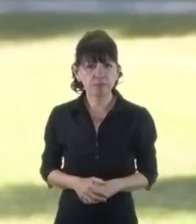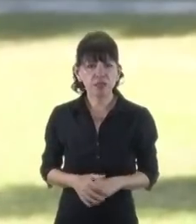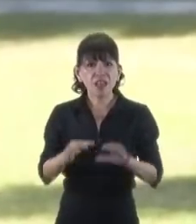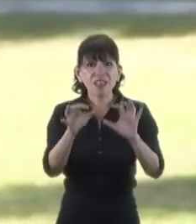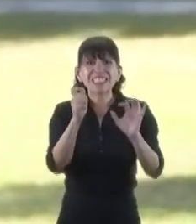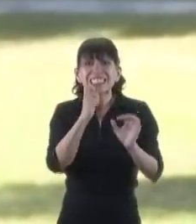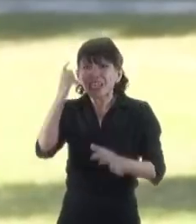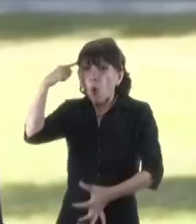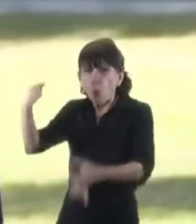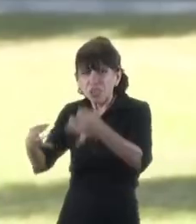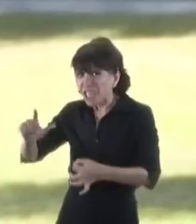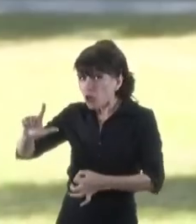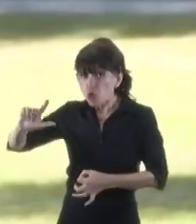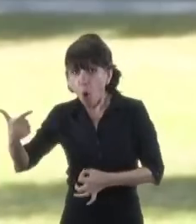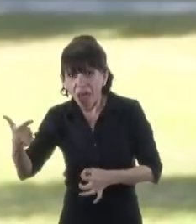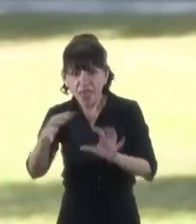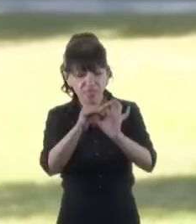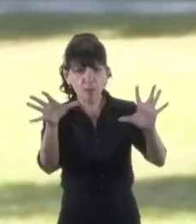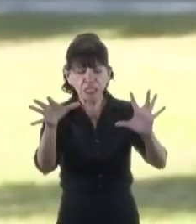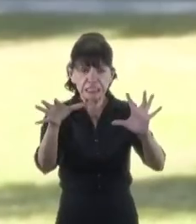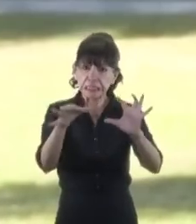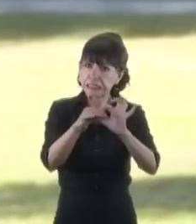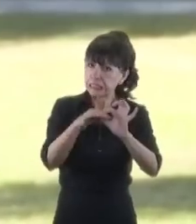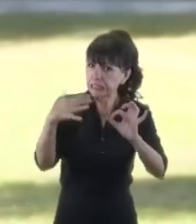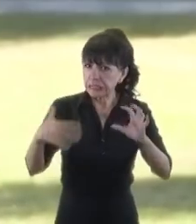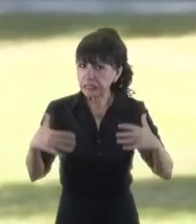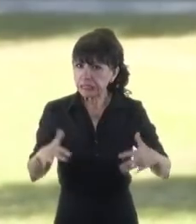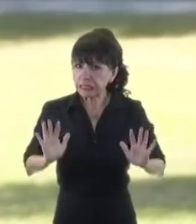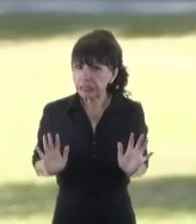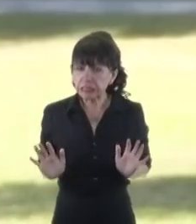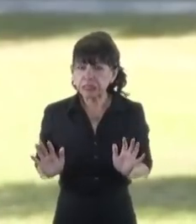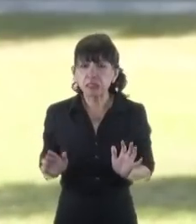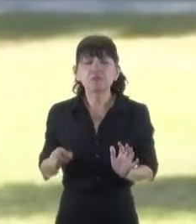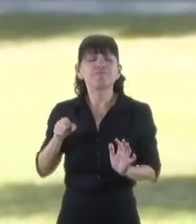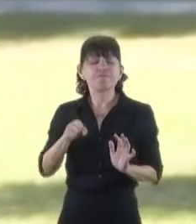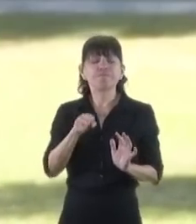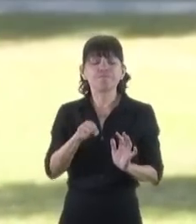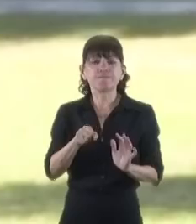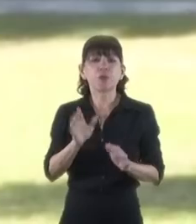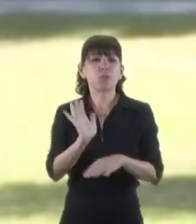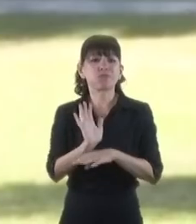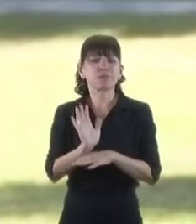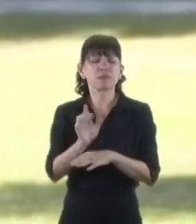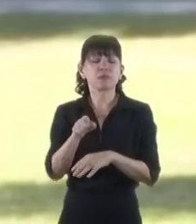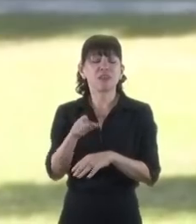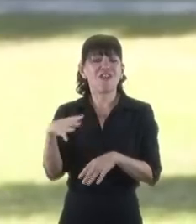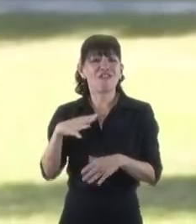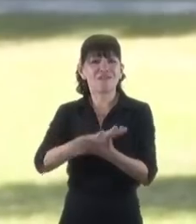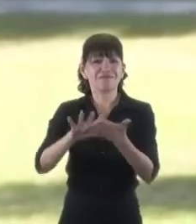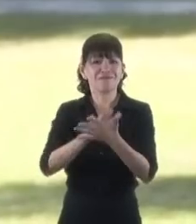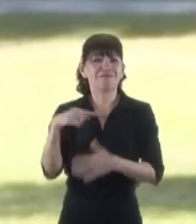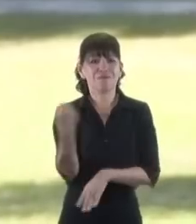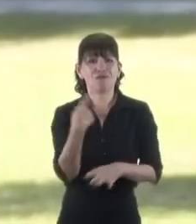cuando no hay justicia. La reforma del Poder Judicial es hoy una de las grandes deudas de nuestra democracia. Estamos